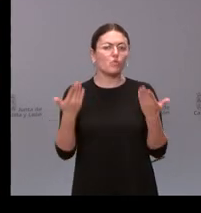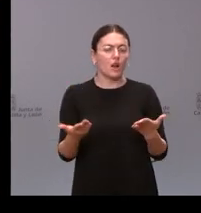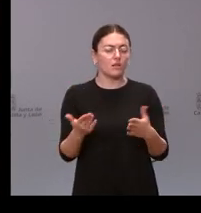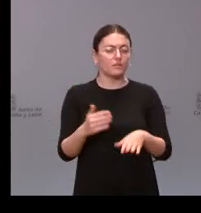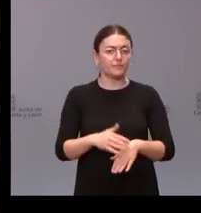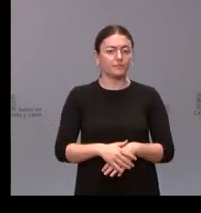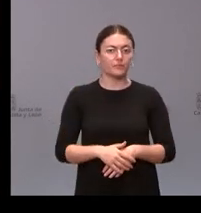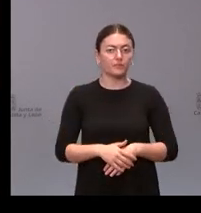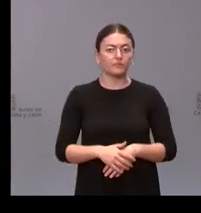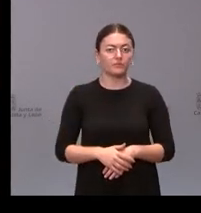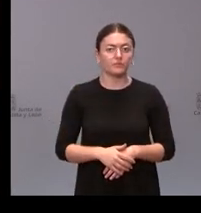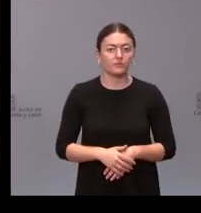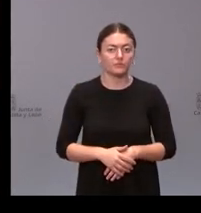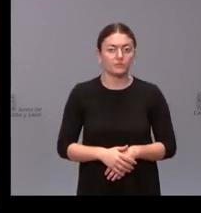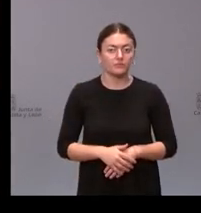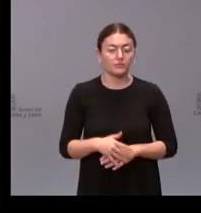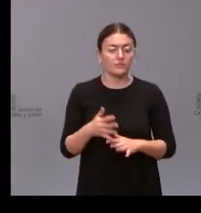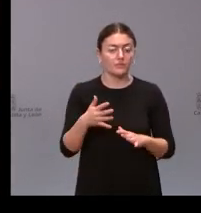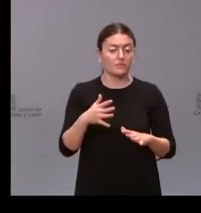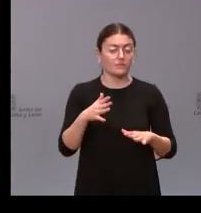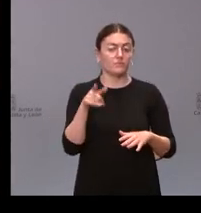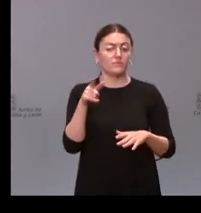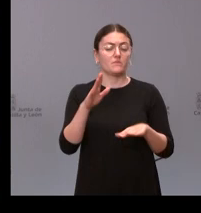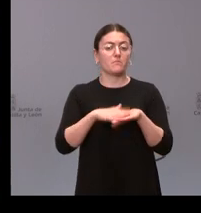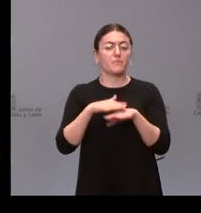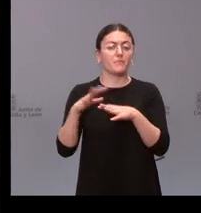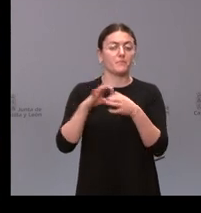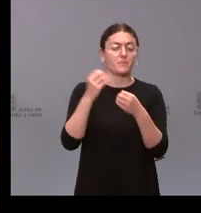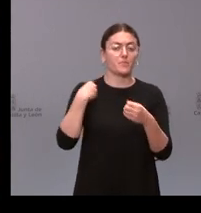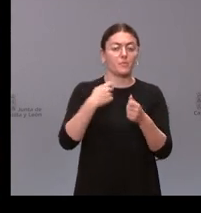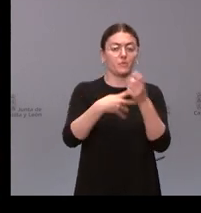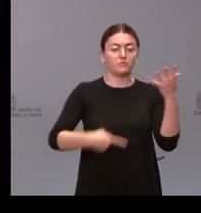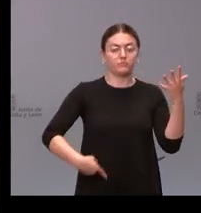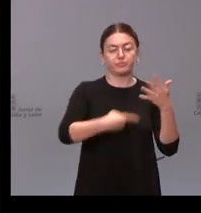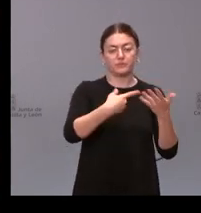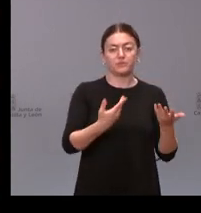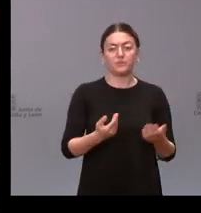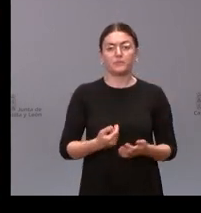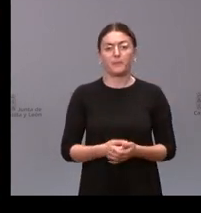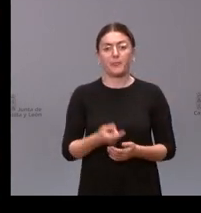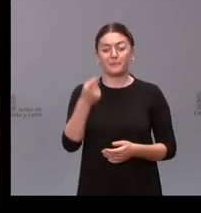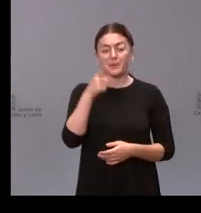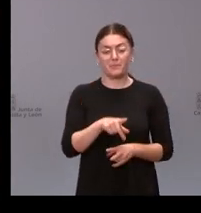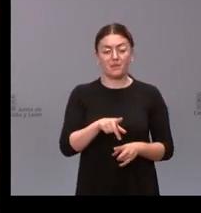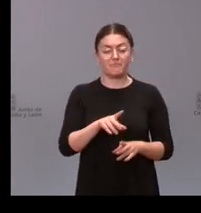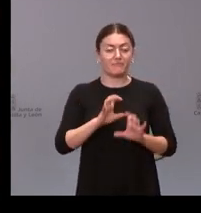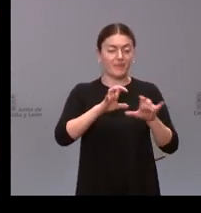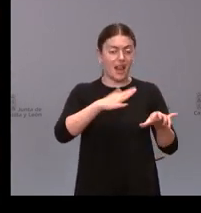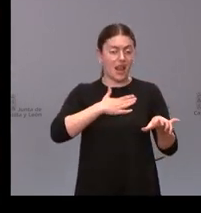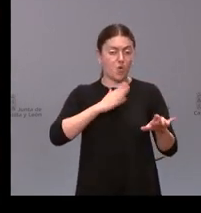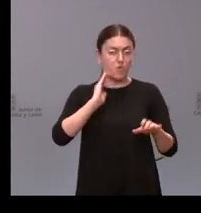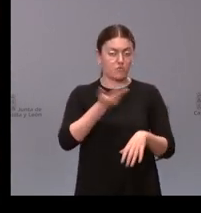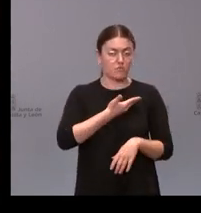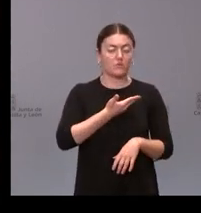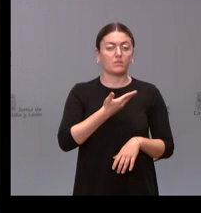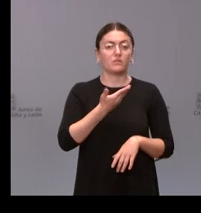la bajada de las listas de espera y por último ya que afecta a León respecto al ofrecimiento de la Junta